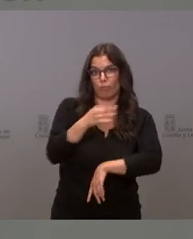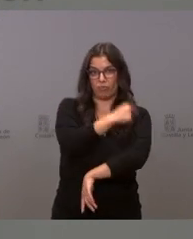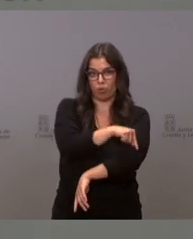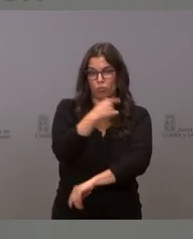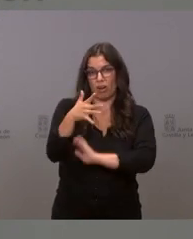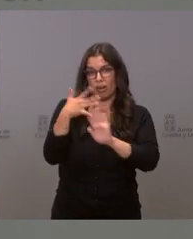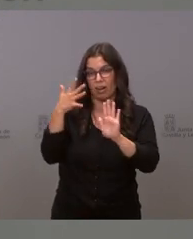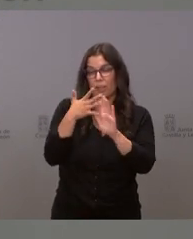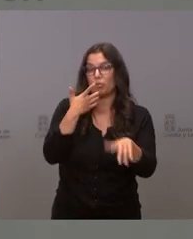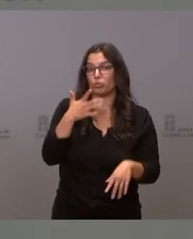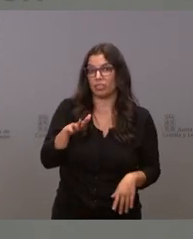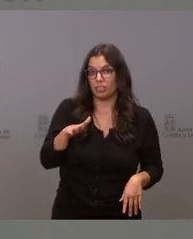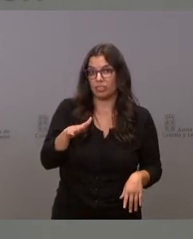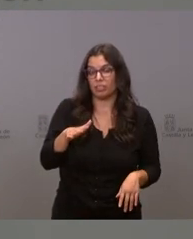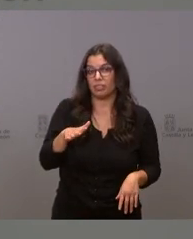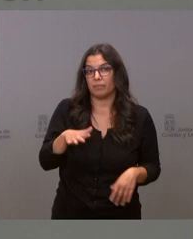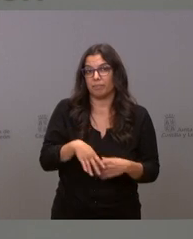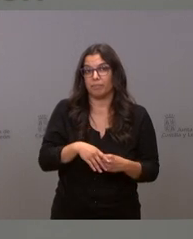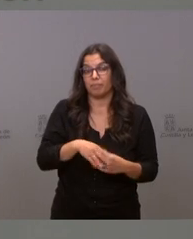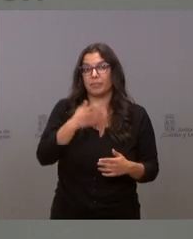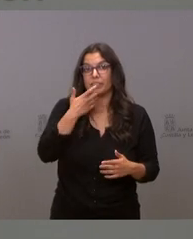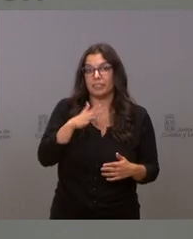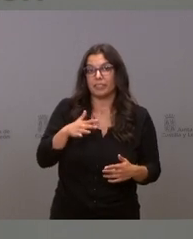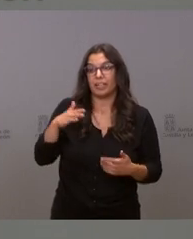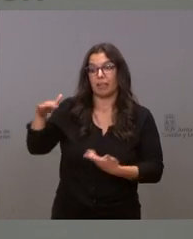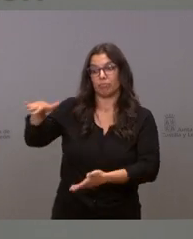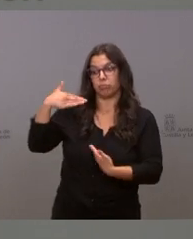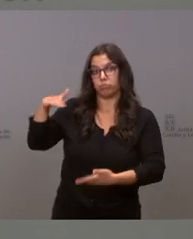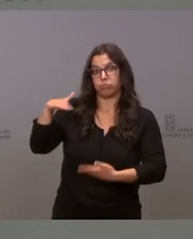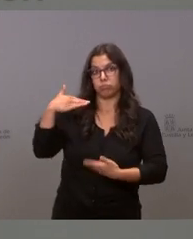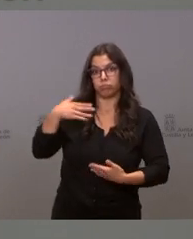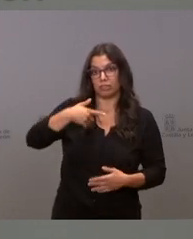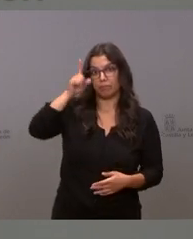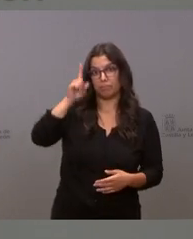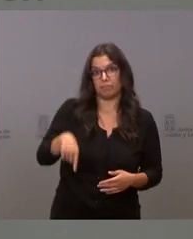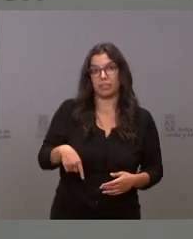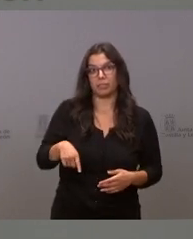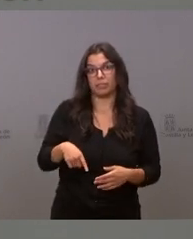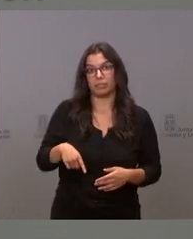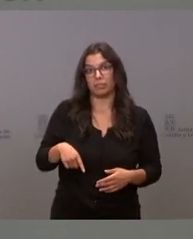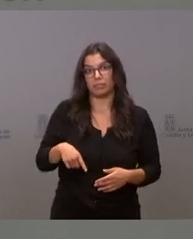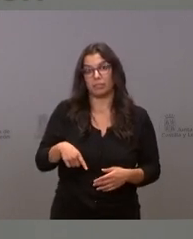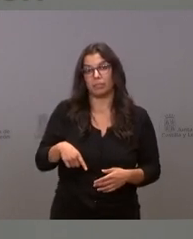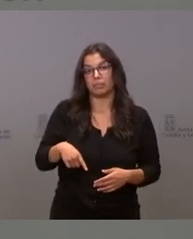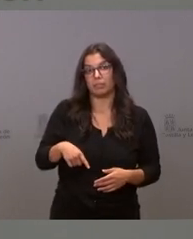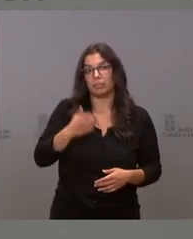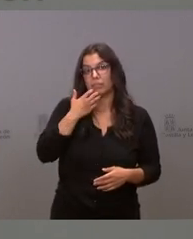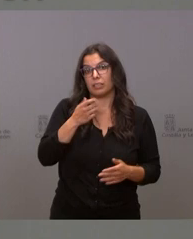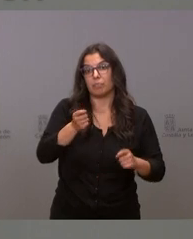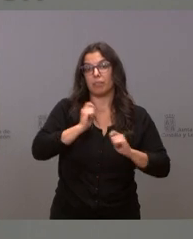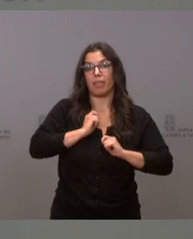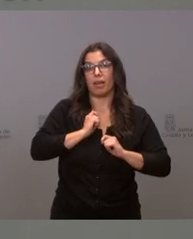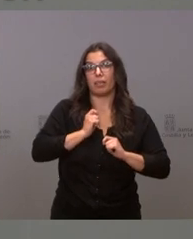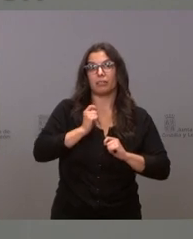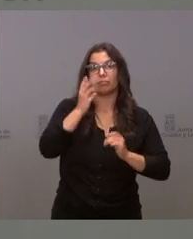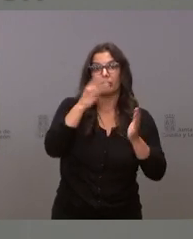si a nosotros nos hubieran llegado 600.000 vacunas este mes en vez de 200.000 pues estaríamos mucho más